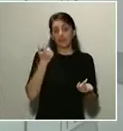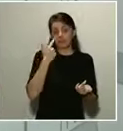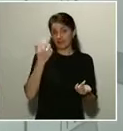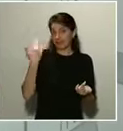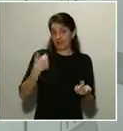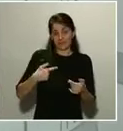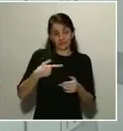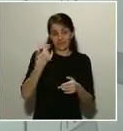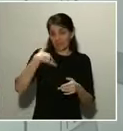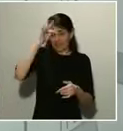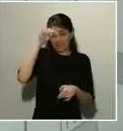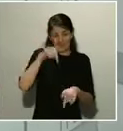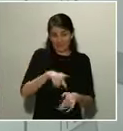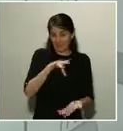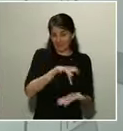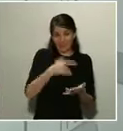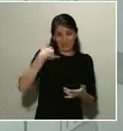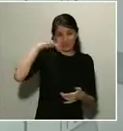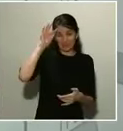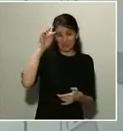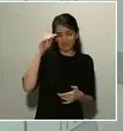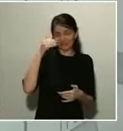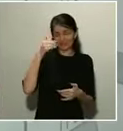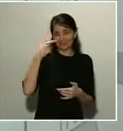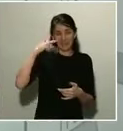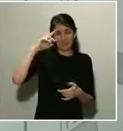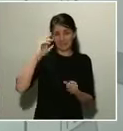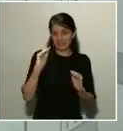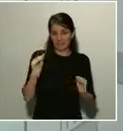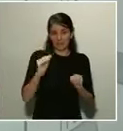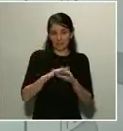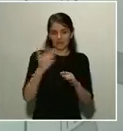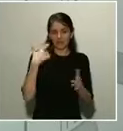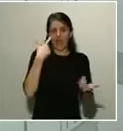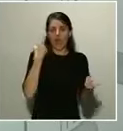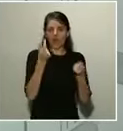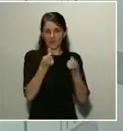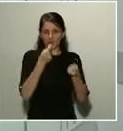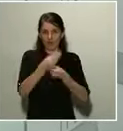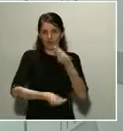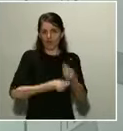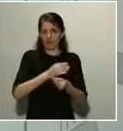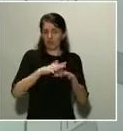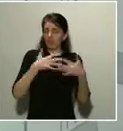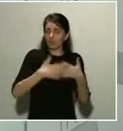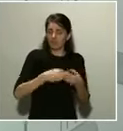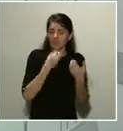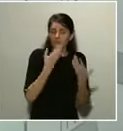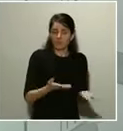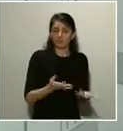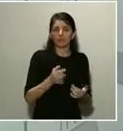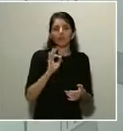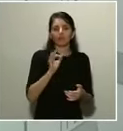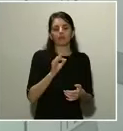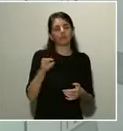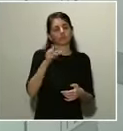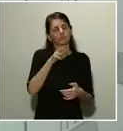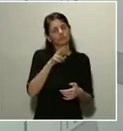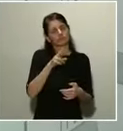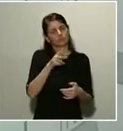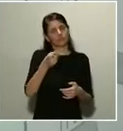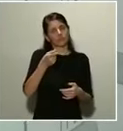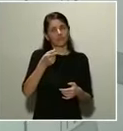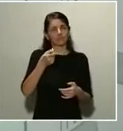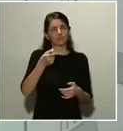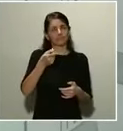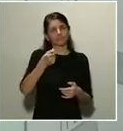Como digo, ha funcionado bien el operativo. Sin duda, habrá que insistir más en la medida en que, en verdad, que